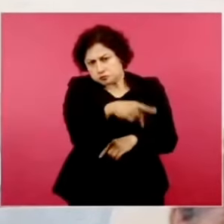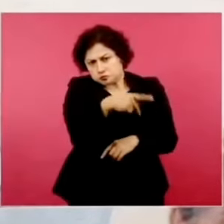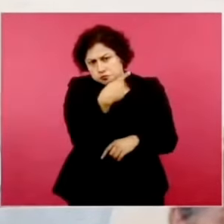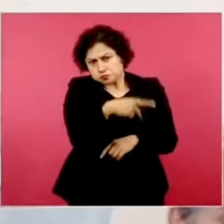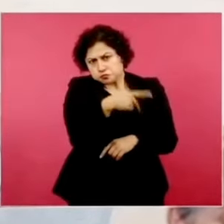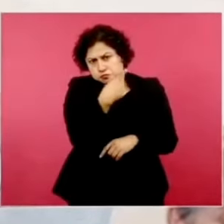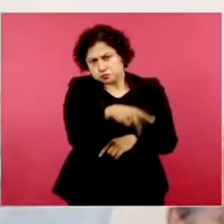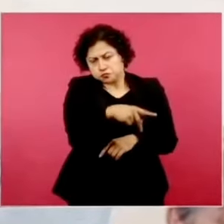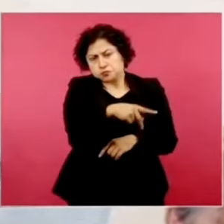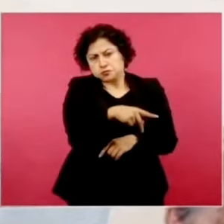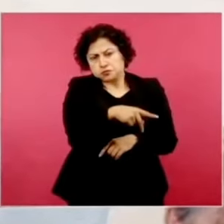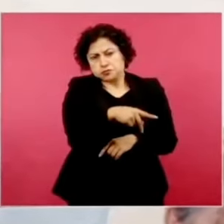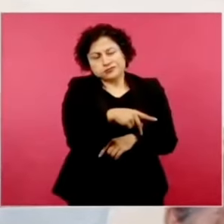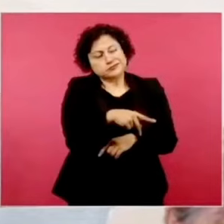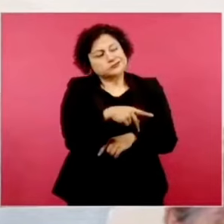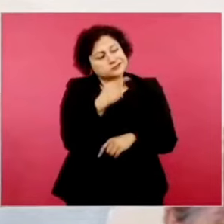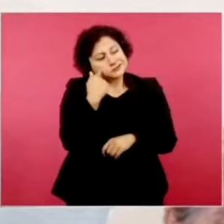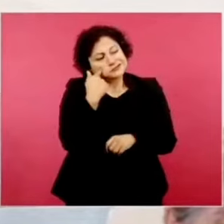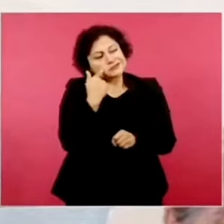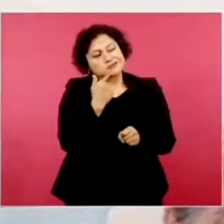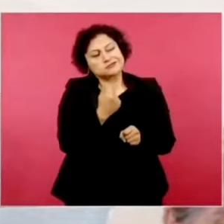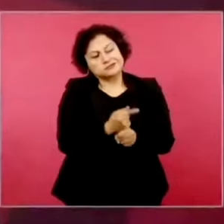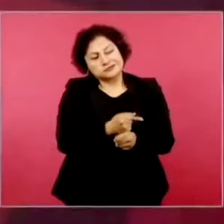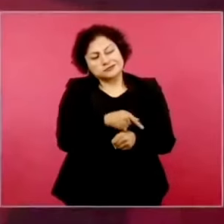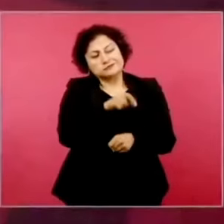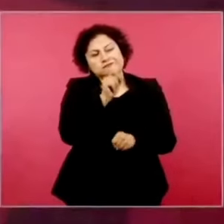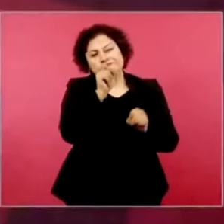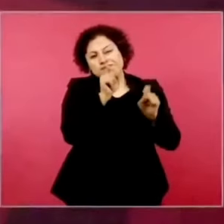favor del conservadurismo.